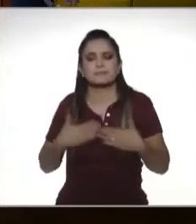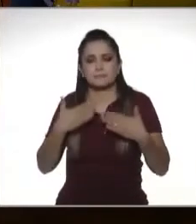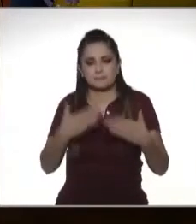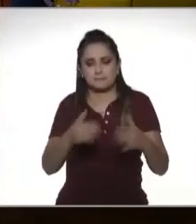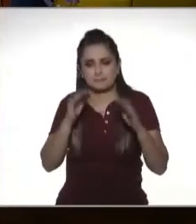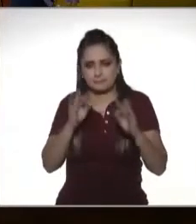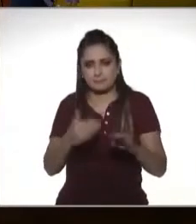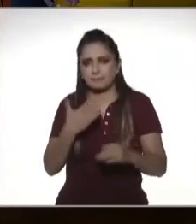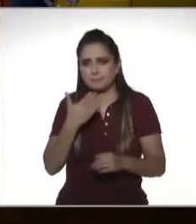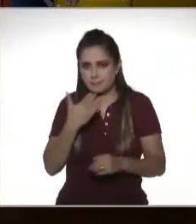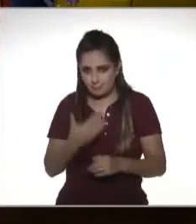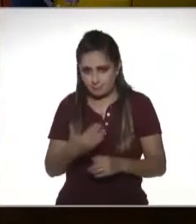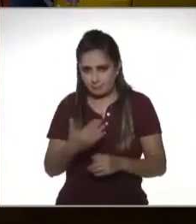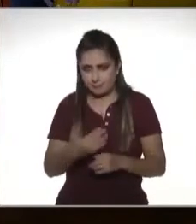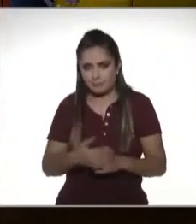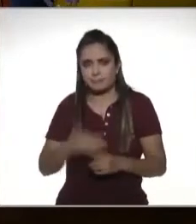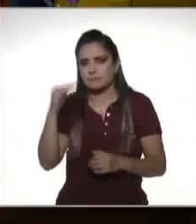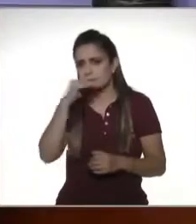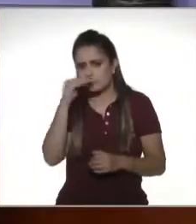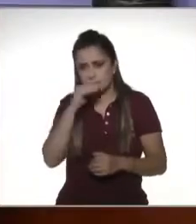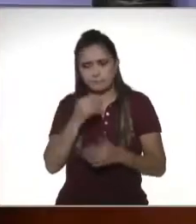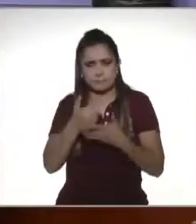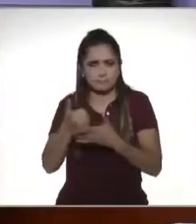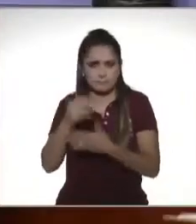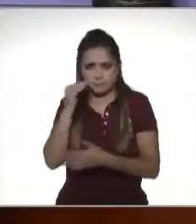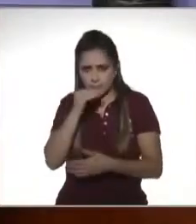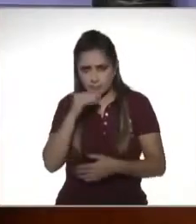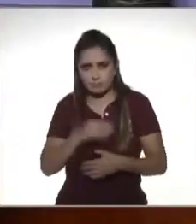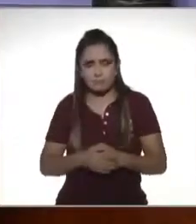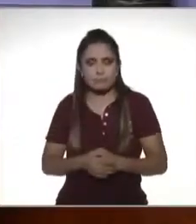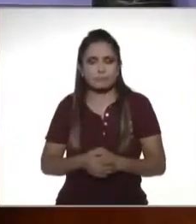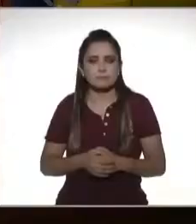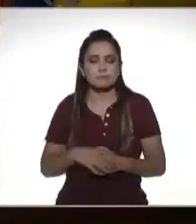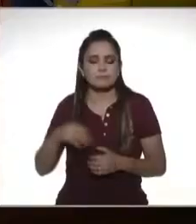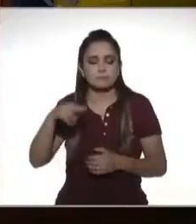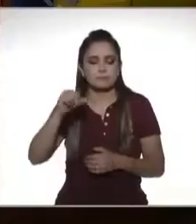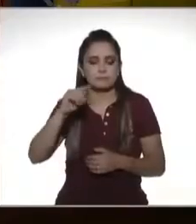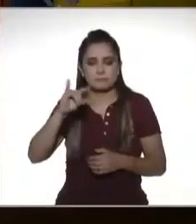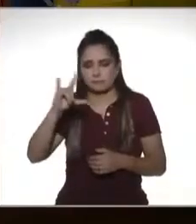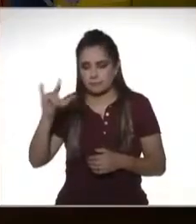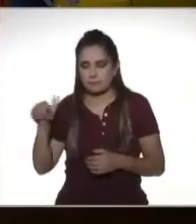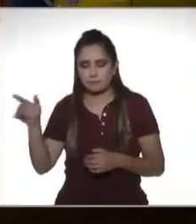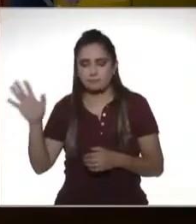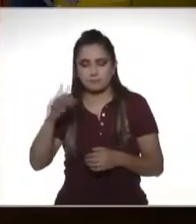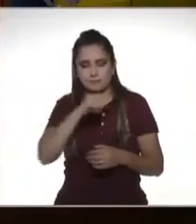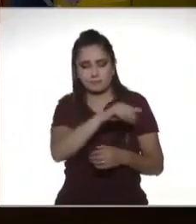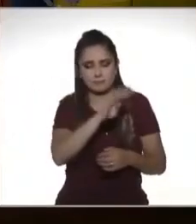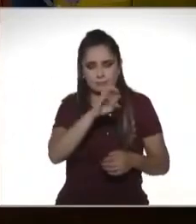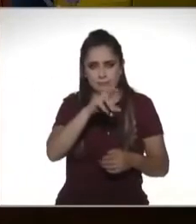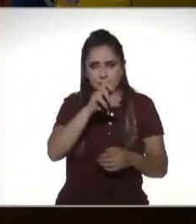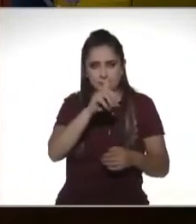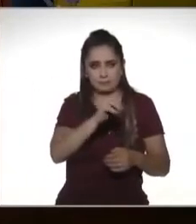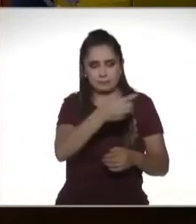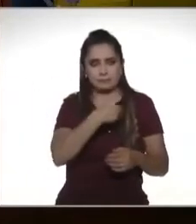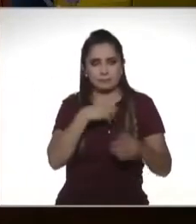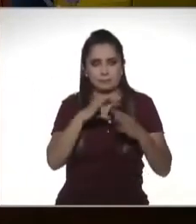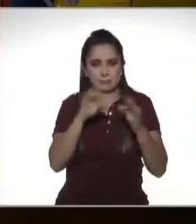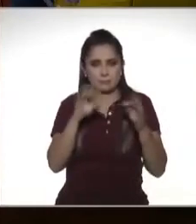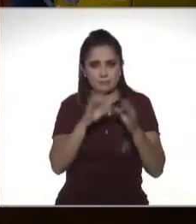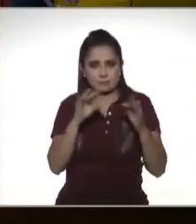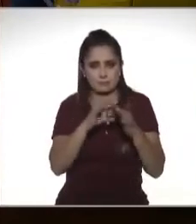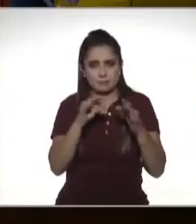haciendo de la manera correcta y es de manera gratuita que al principio Natalia justo Bernardo nos hizo el favor de compartirnos los datos